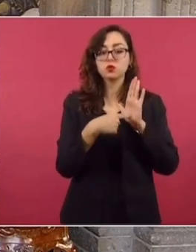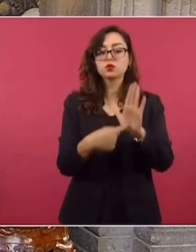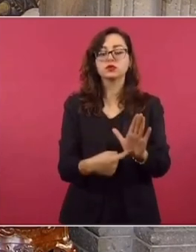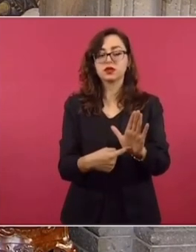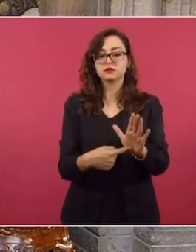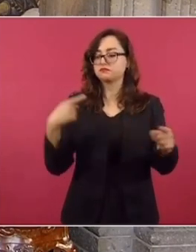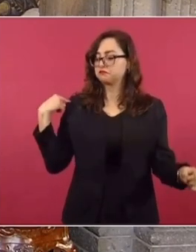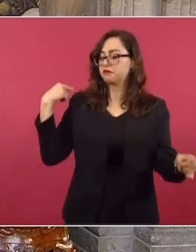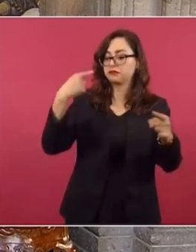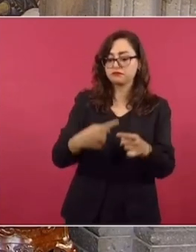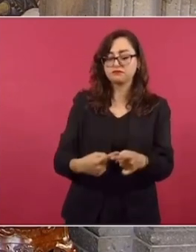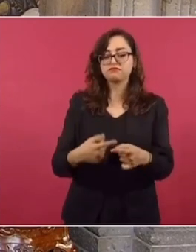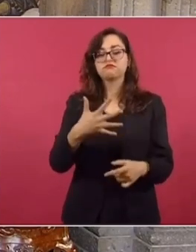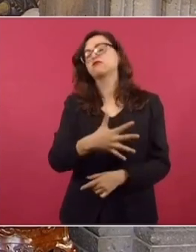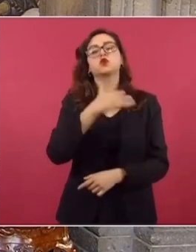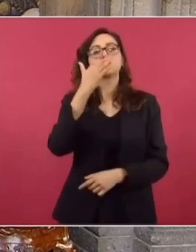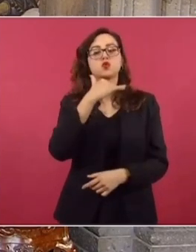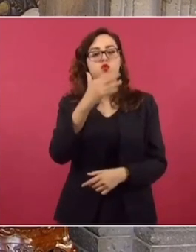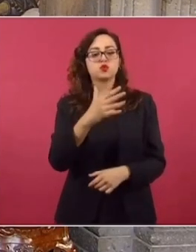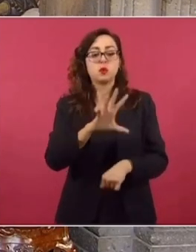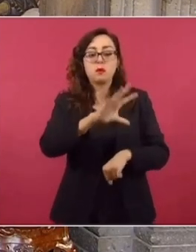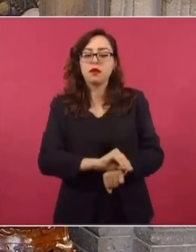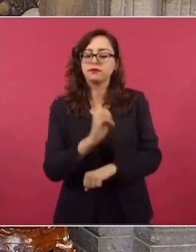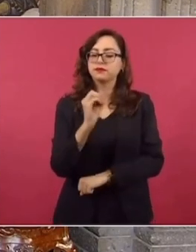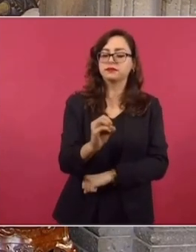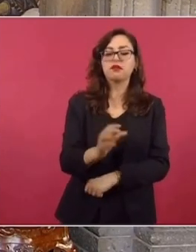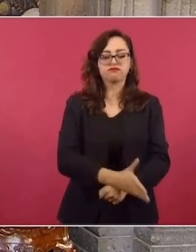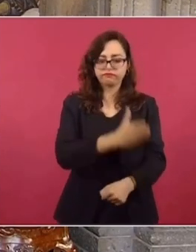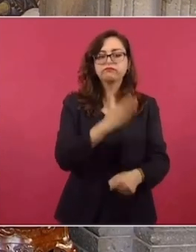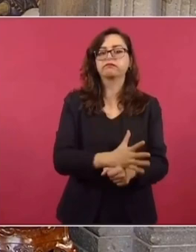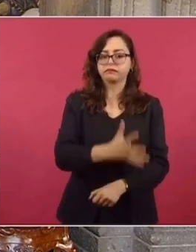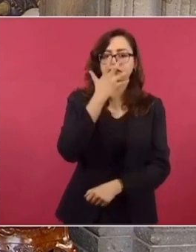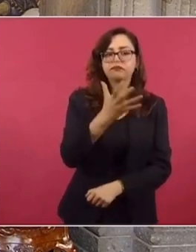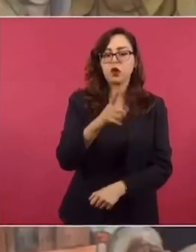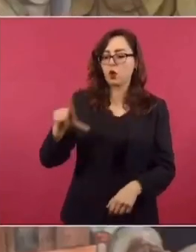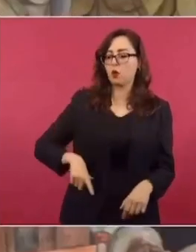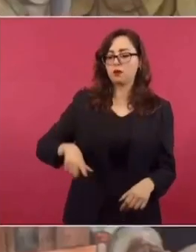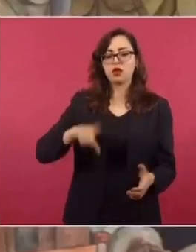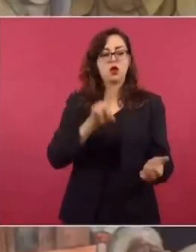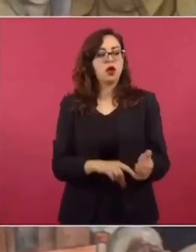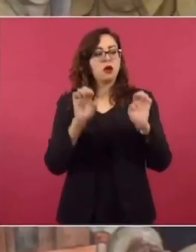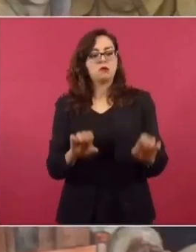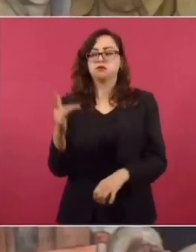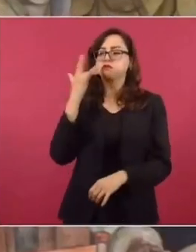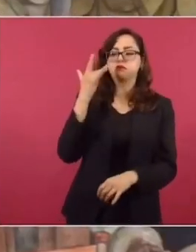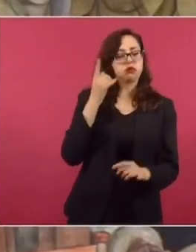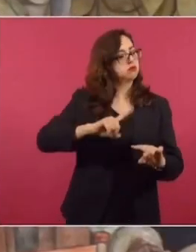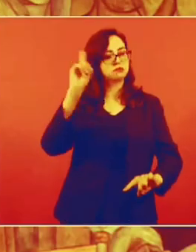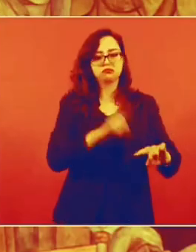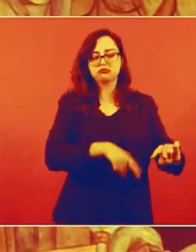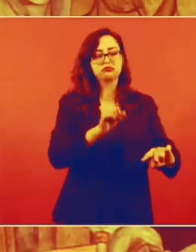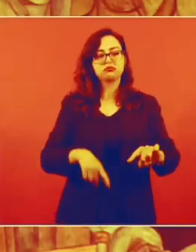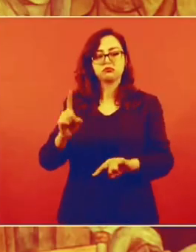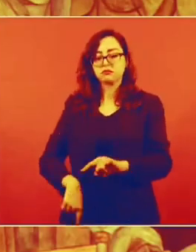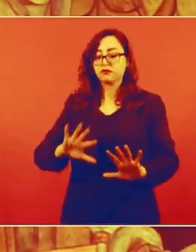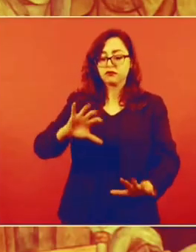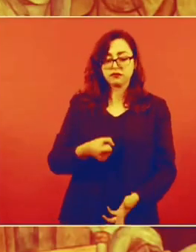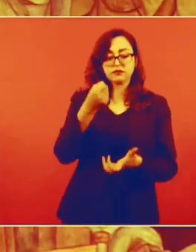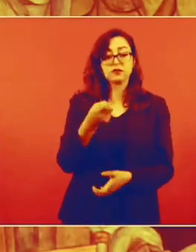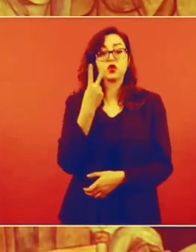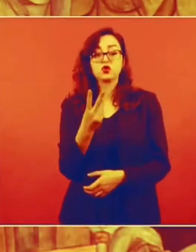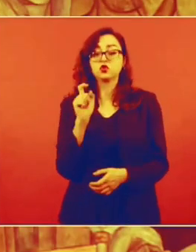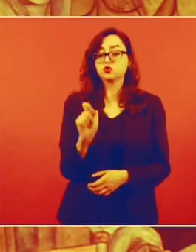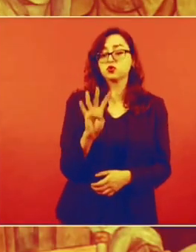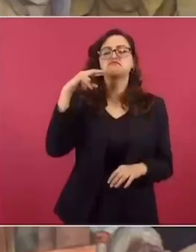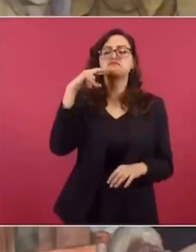generales, el plan de cero corrupción e impunidad y de erradicar los lujos en el gobierno, nos ha permitido contar con alrededor de 2.4